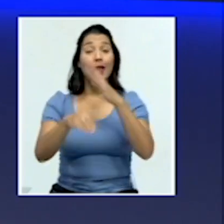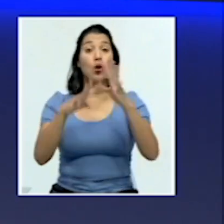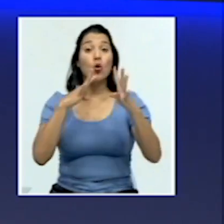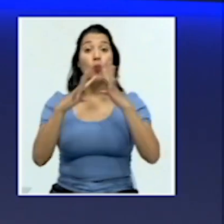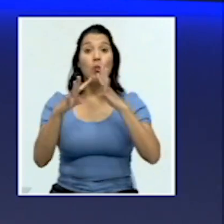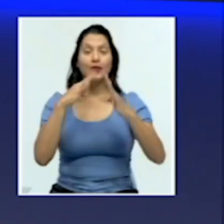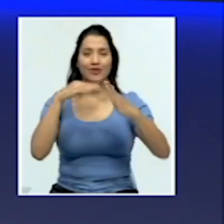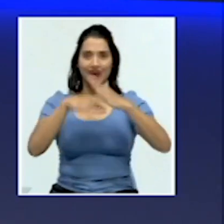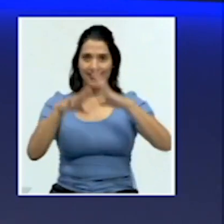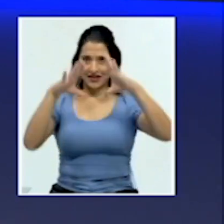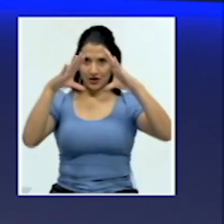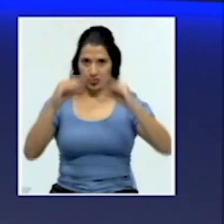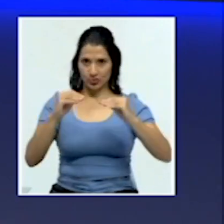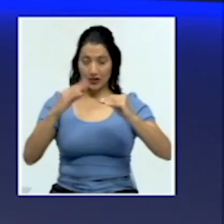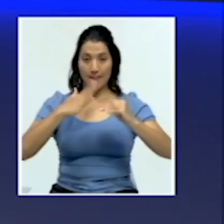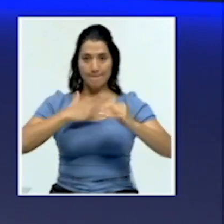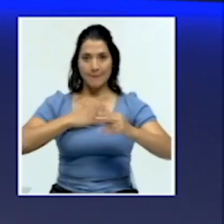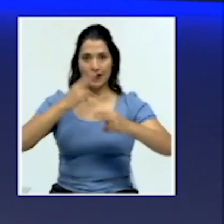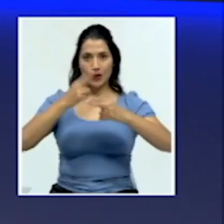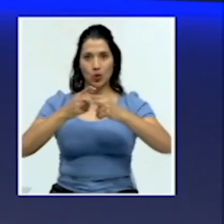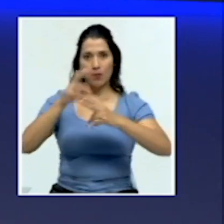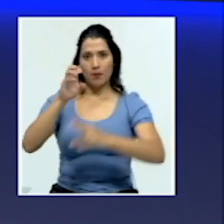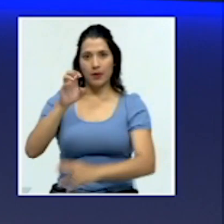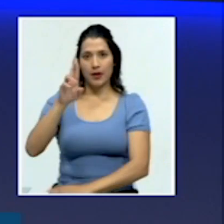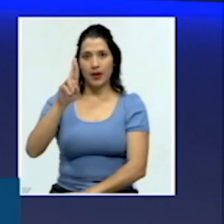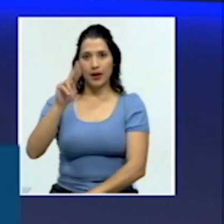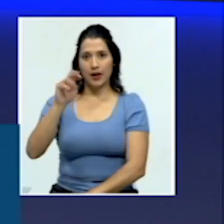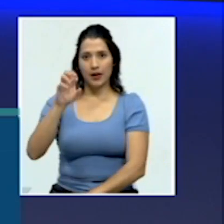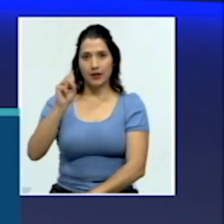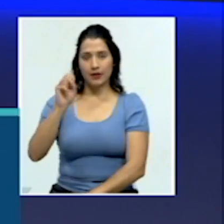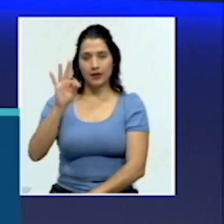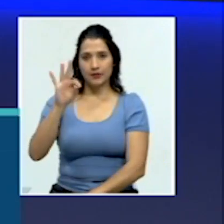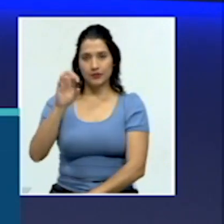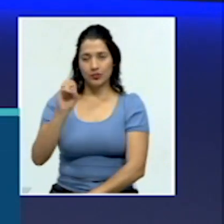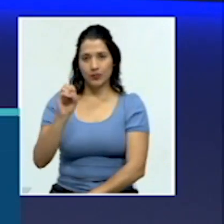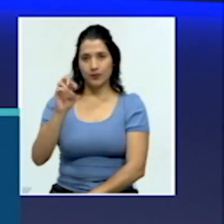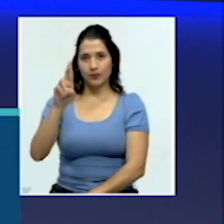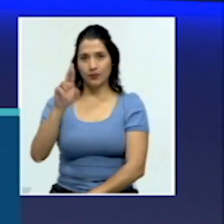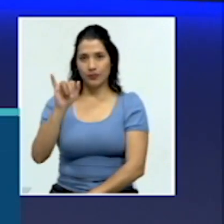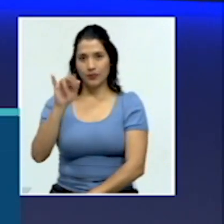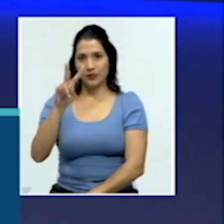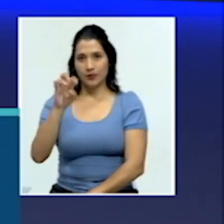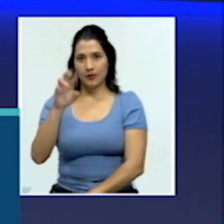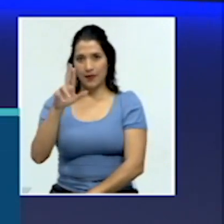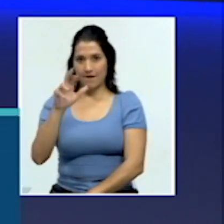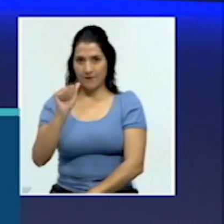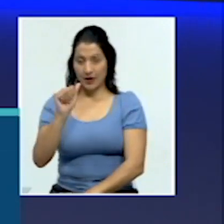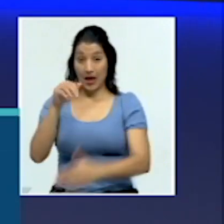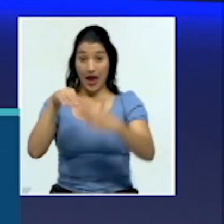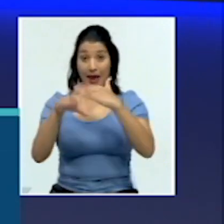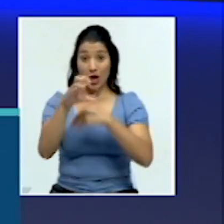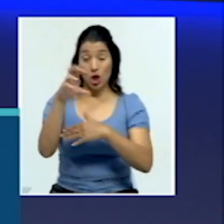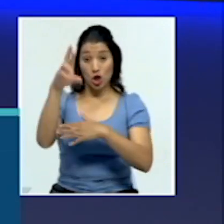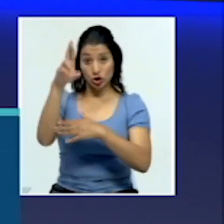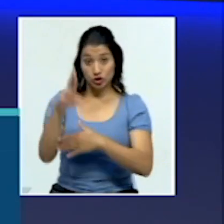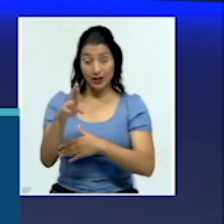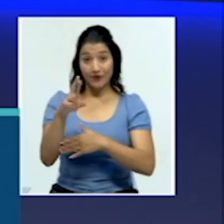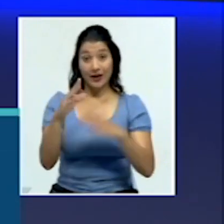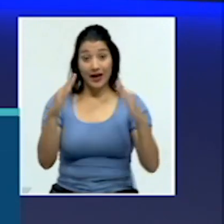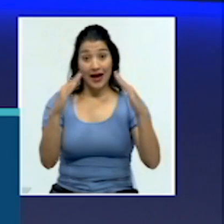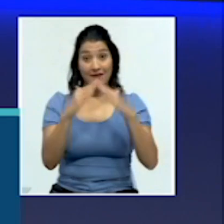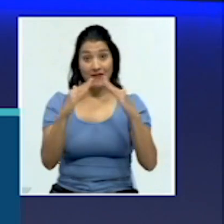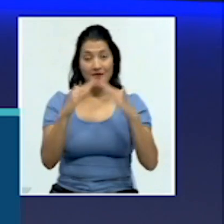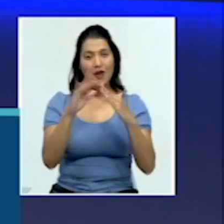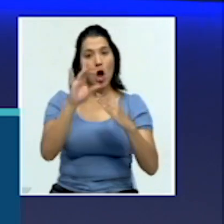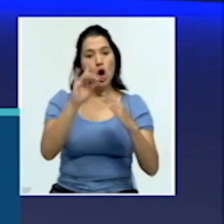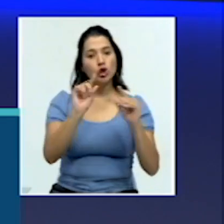nocturnas. Soy Ernesto Rivera. En Costa Rica habitan ocho etnias de los